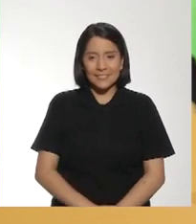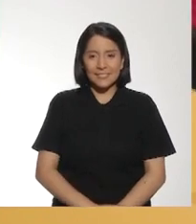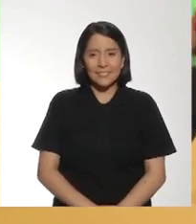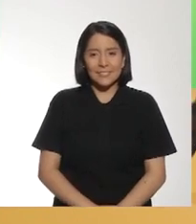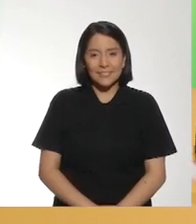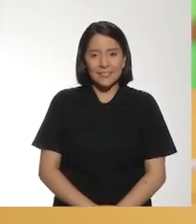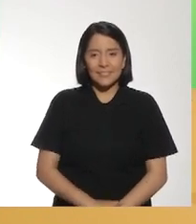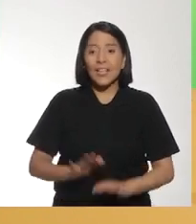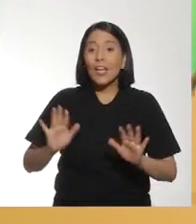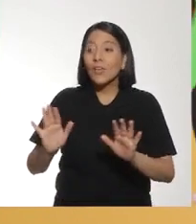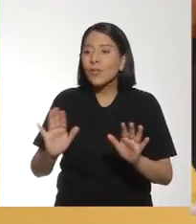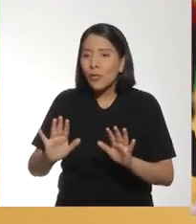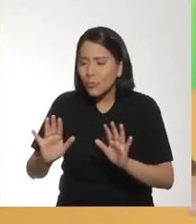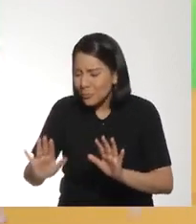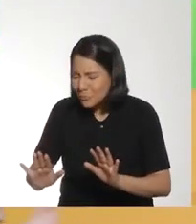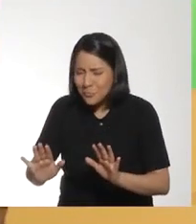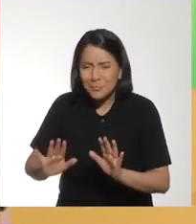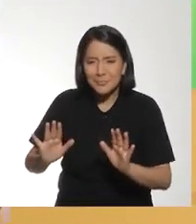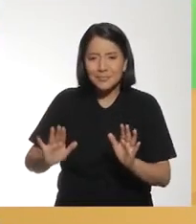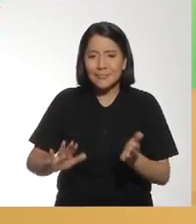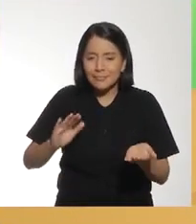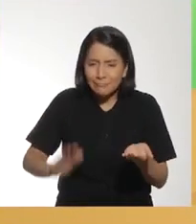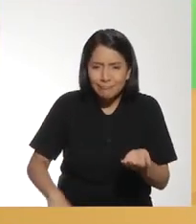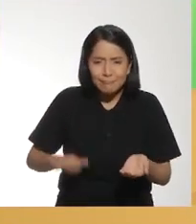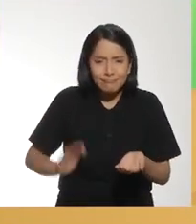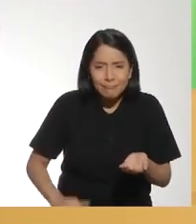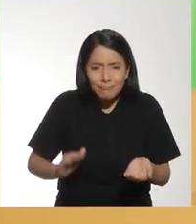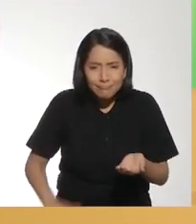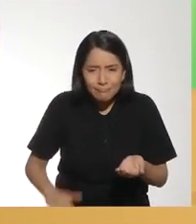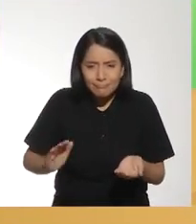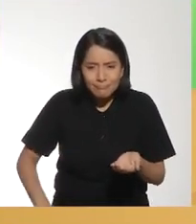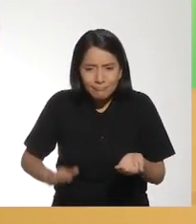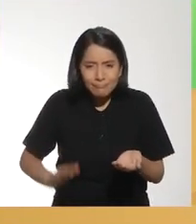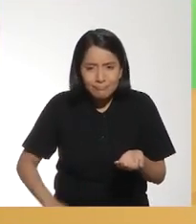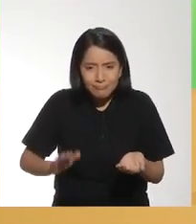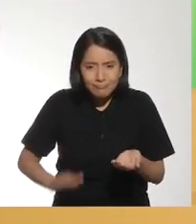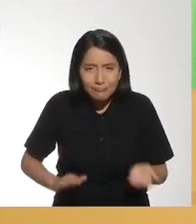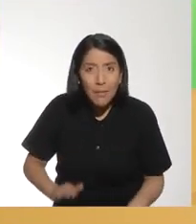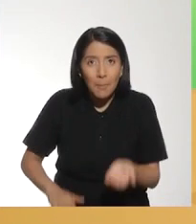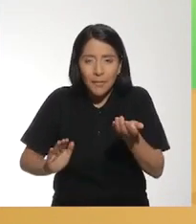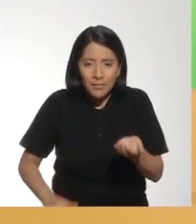¡No! ¡Date! ¡Que no te caes! ¡Date! ¡Va!